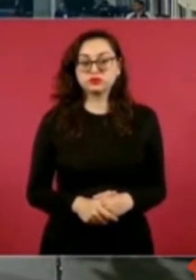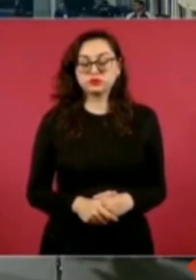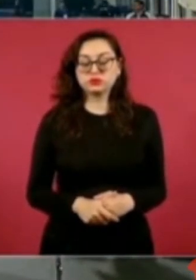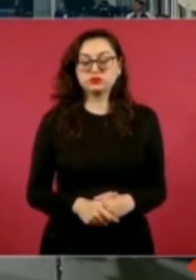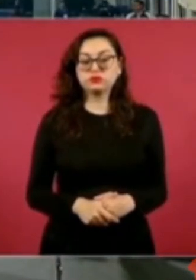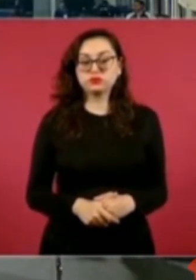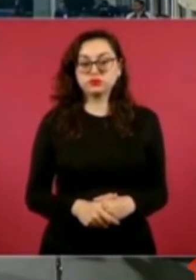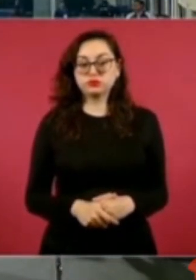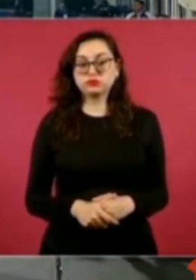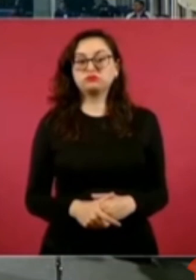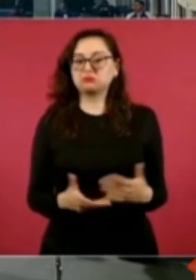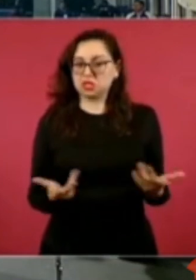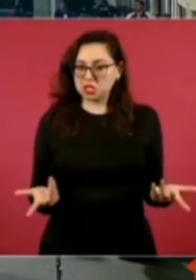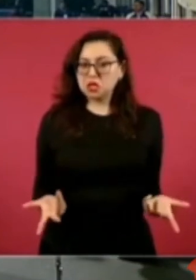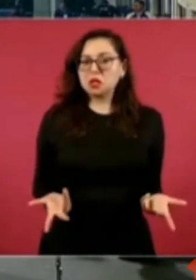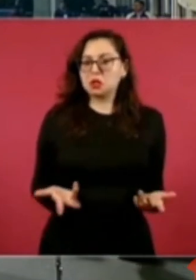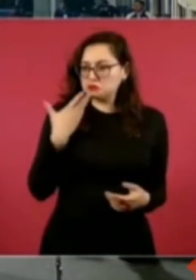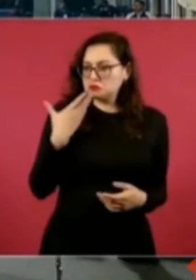está.